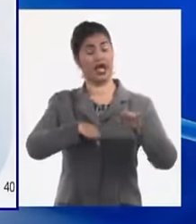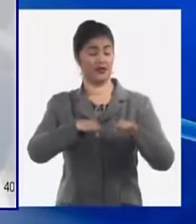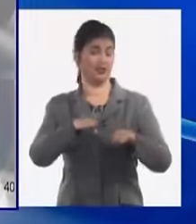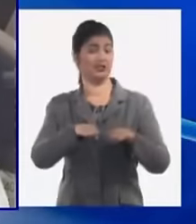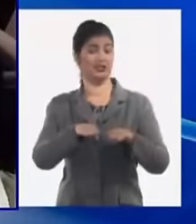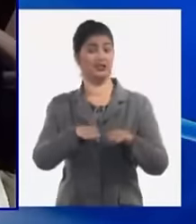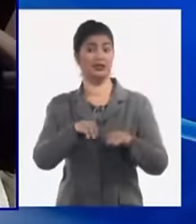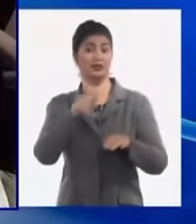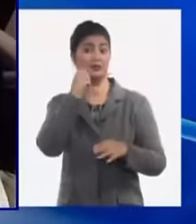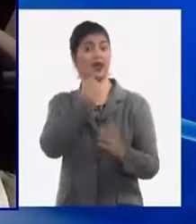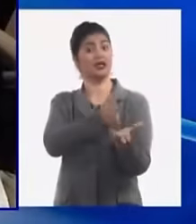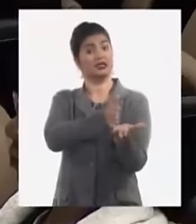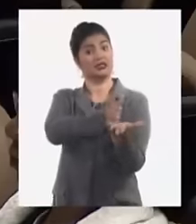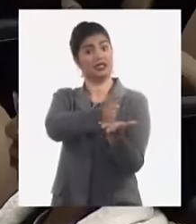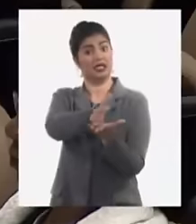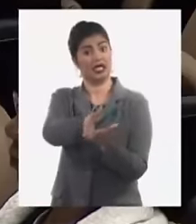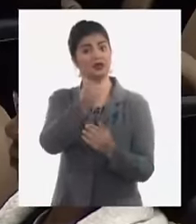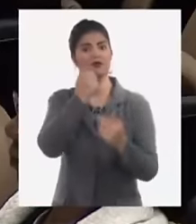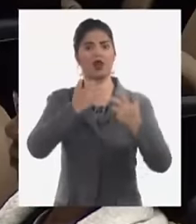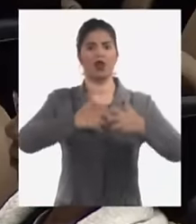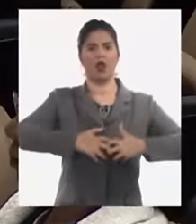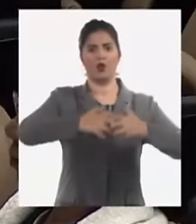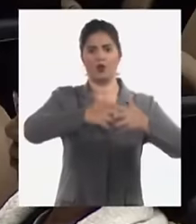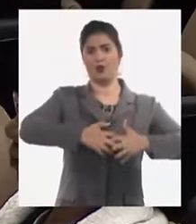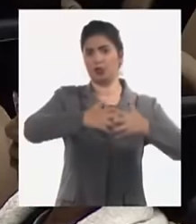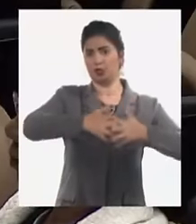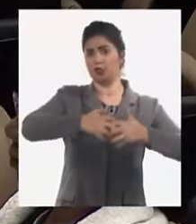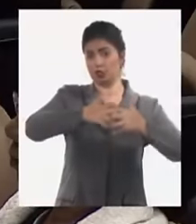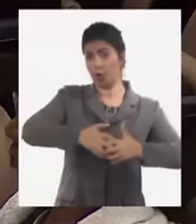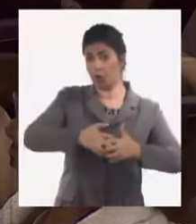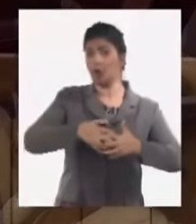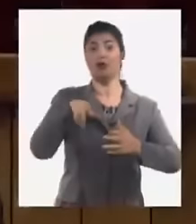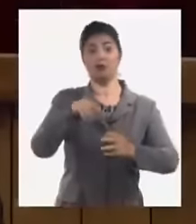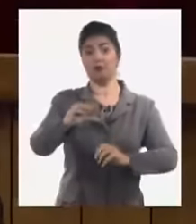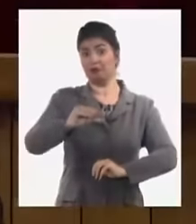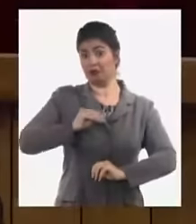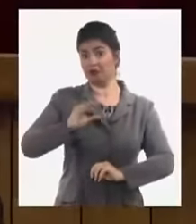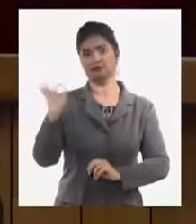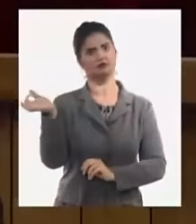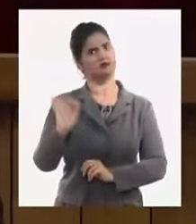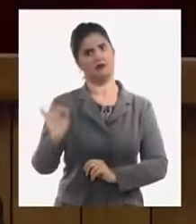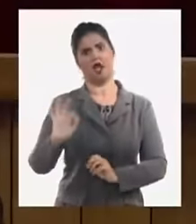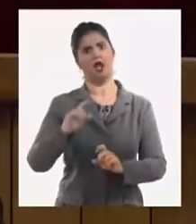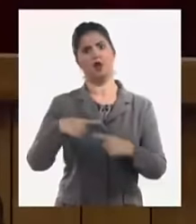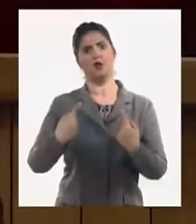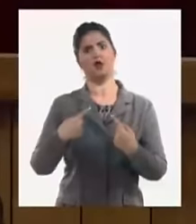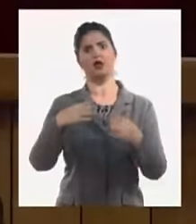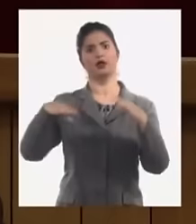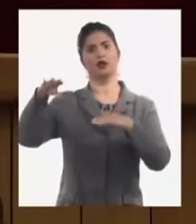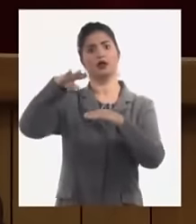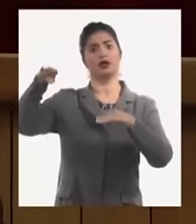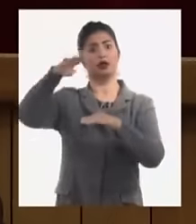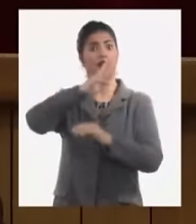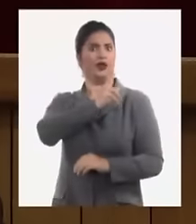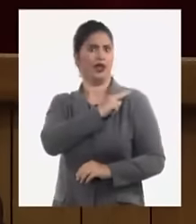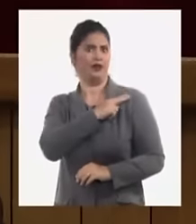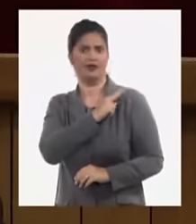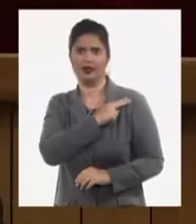directo tu estado y más producida menos ganaba porque por encima de ti había no sé cuántos jefes y no sé cuántas estructuras